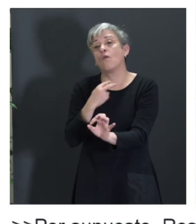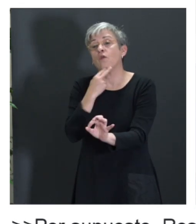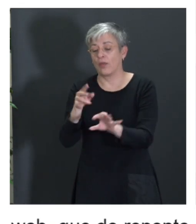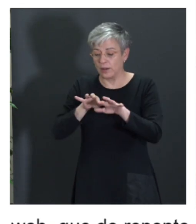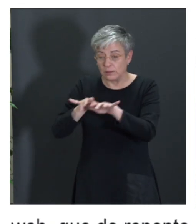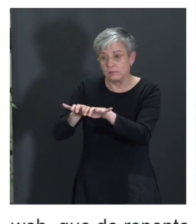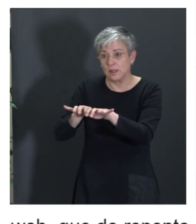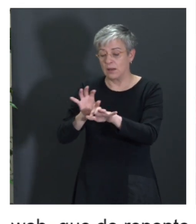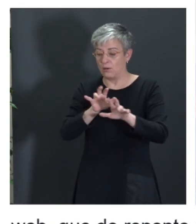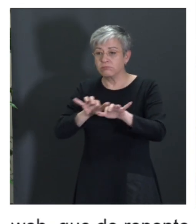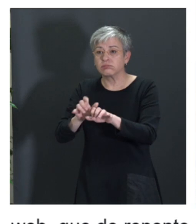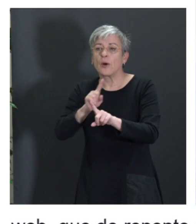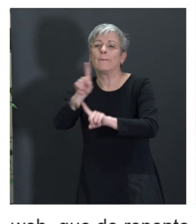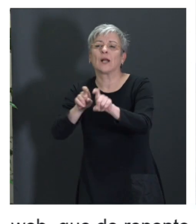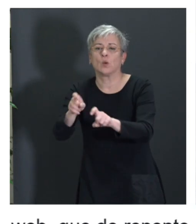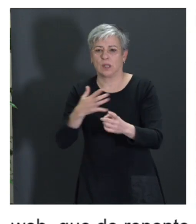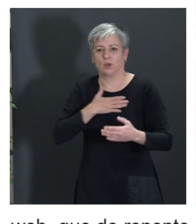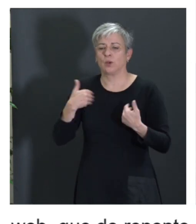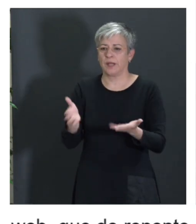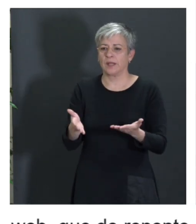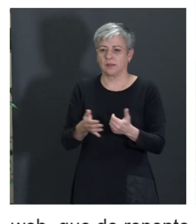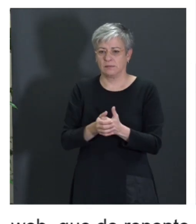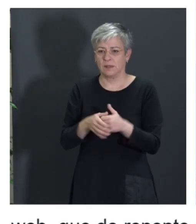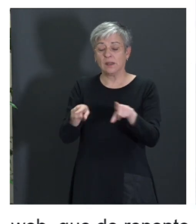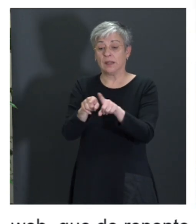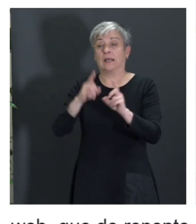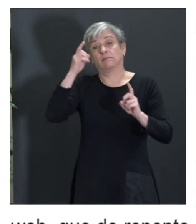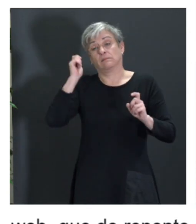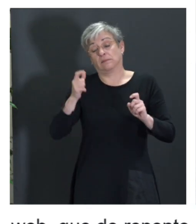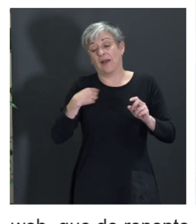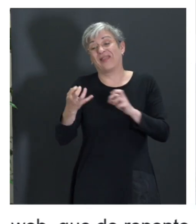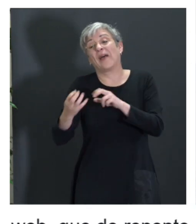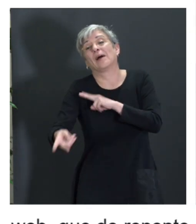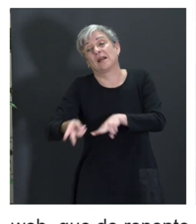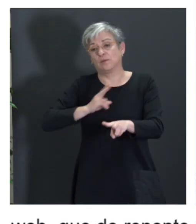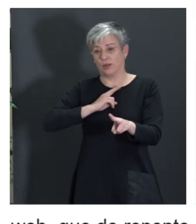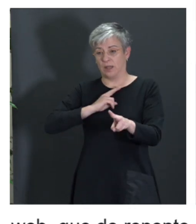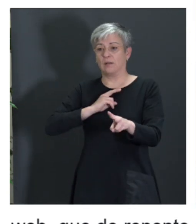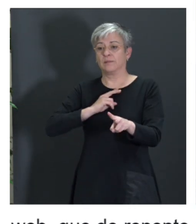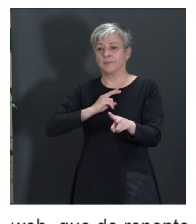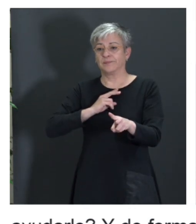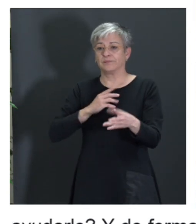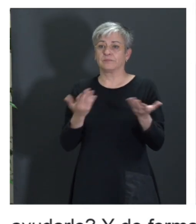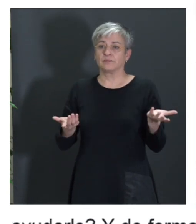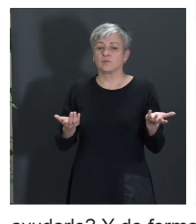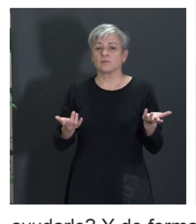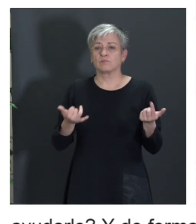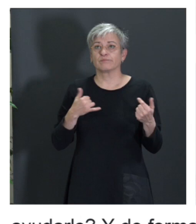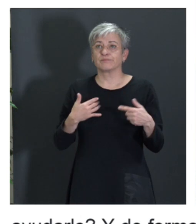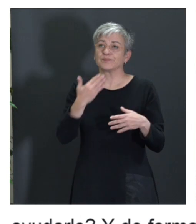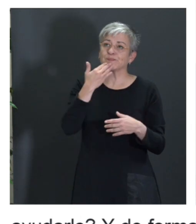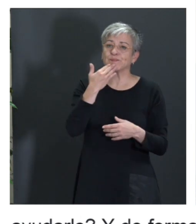Pues le escribes la consulta que tú quieres y, supuestamente, pues, te responden, ¿no? Son un poco, pues, una